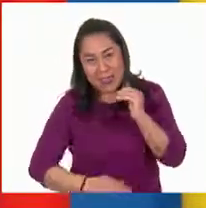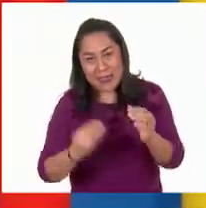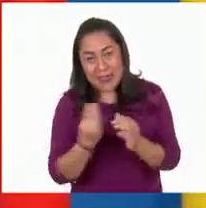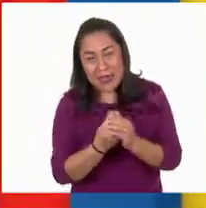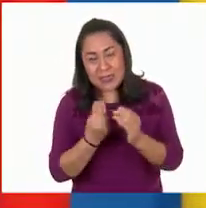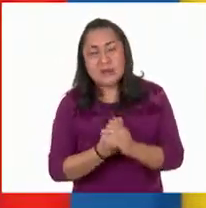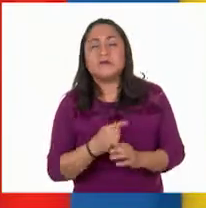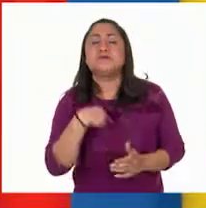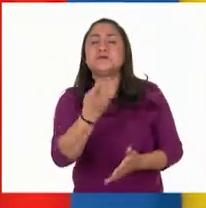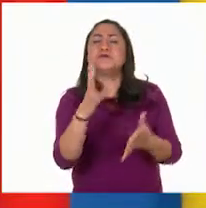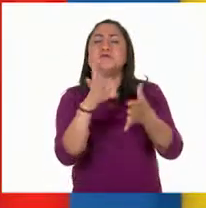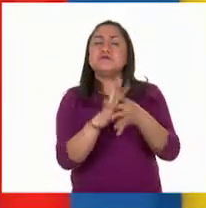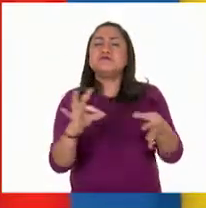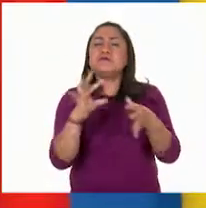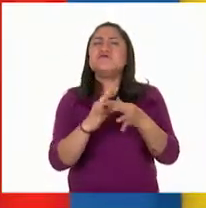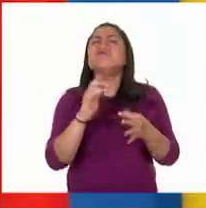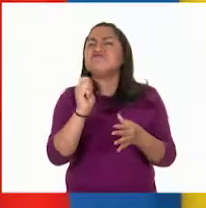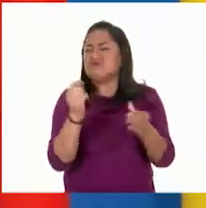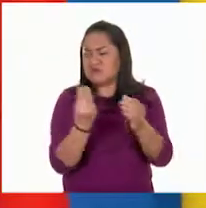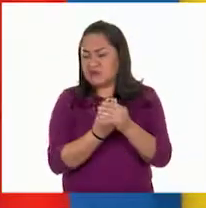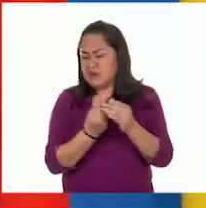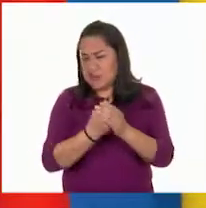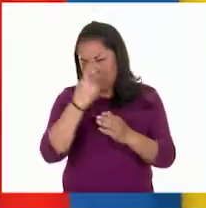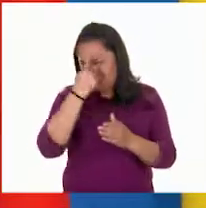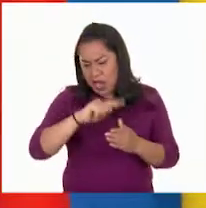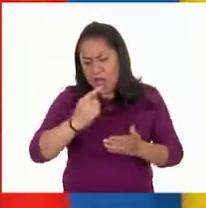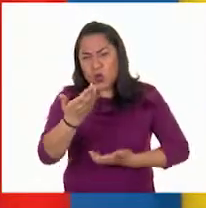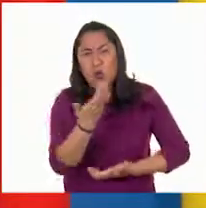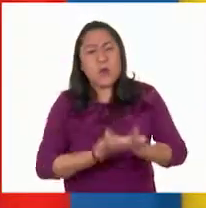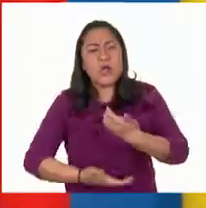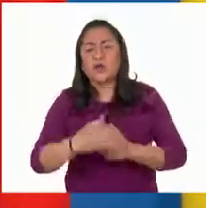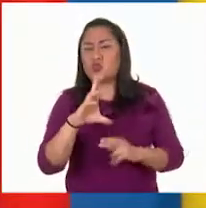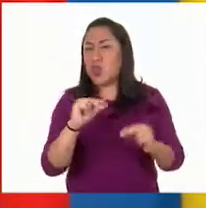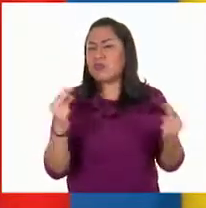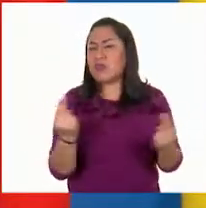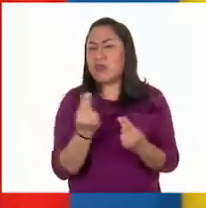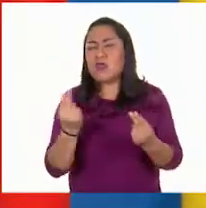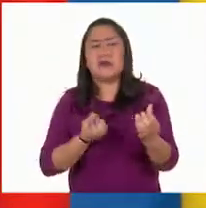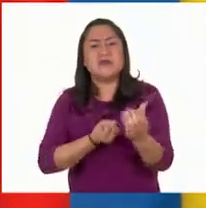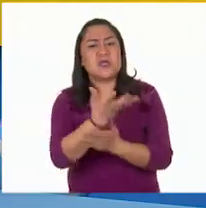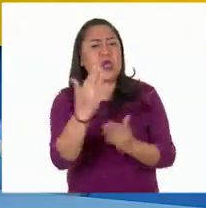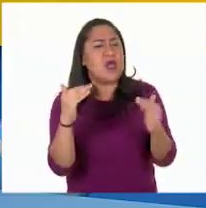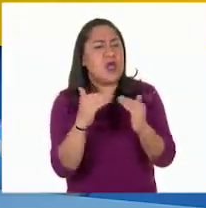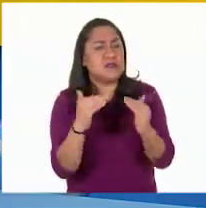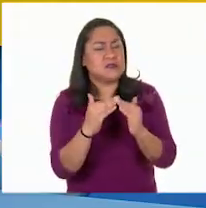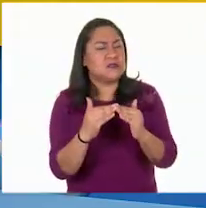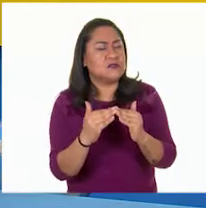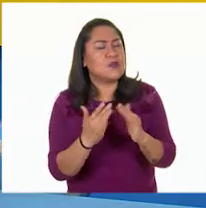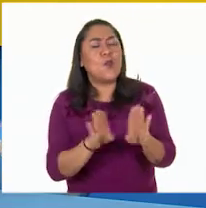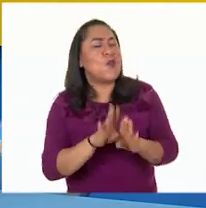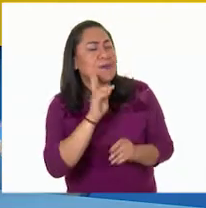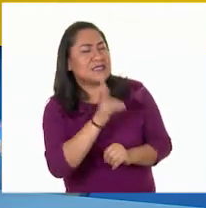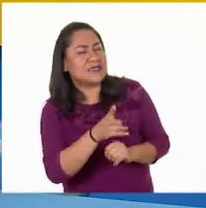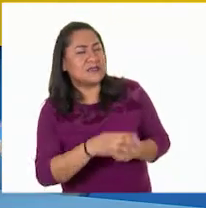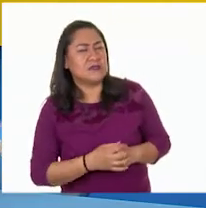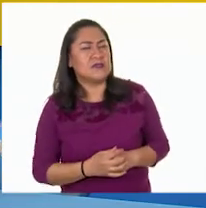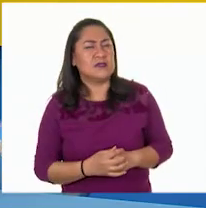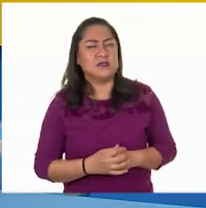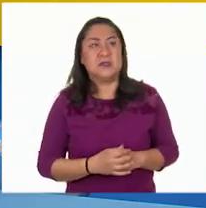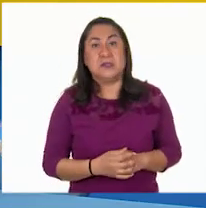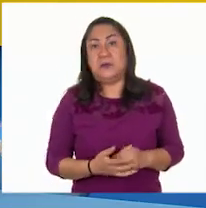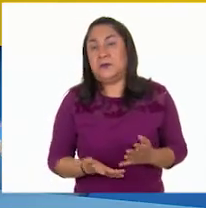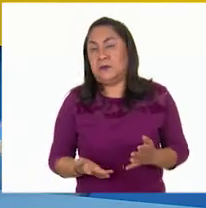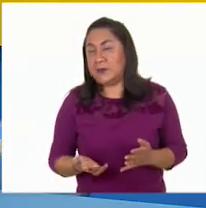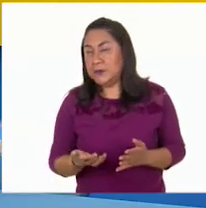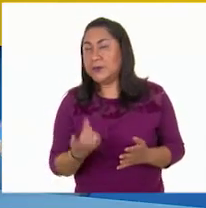quiero hablarles de un tipo de comercio que se realiza sin necesidad de salir de casa. ¿Cómo ves, Larisa? Yo creo